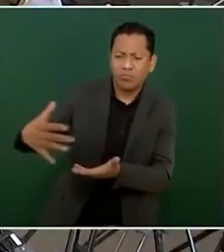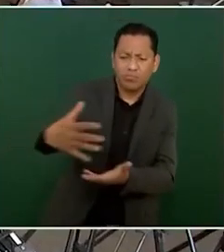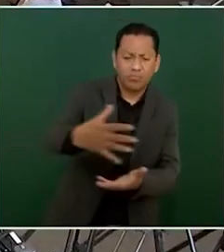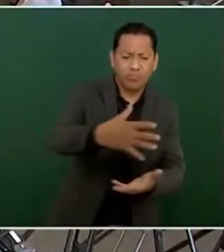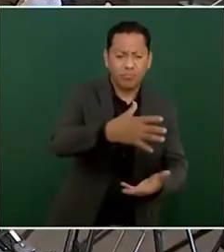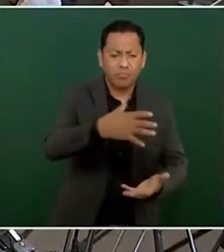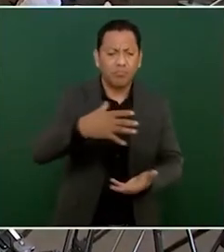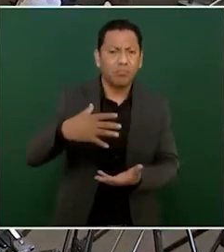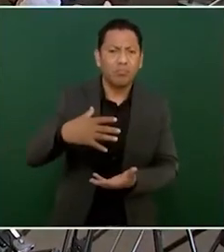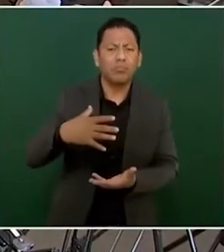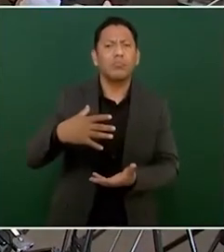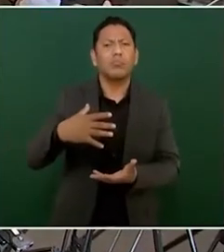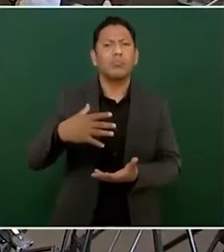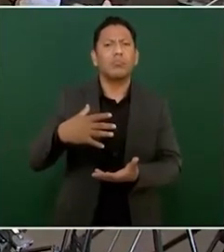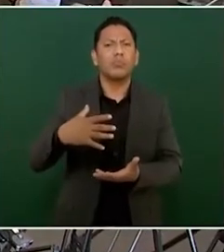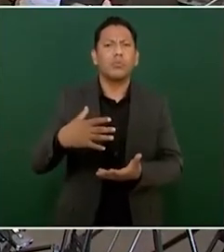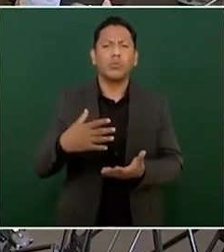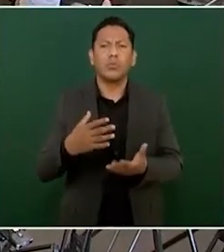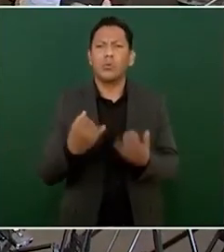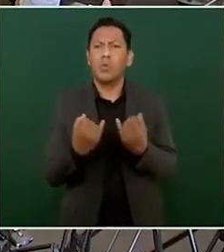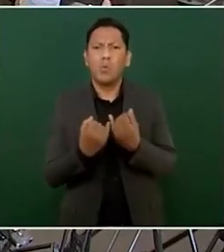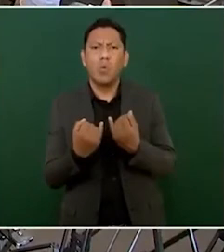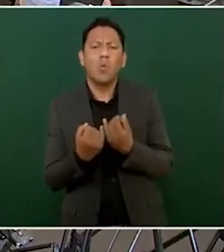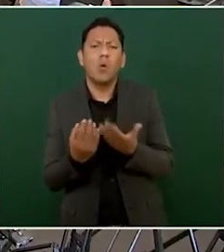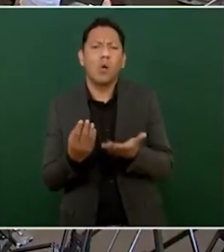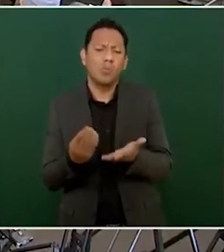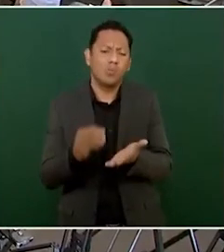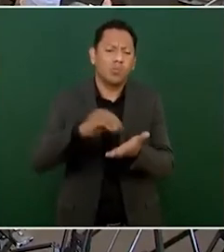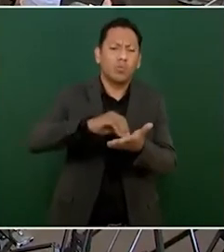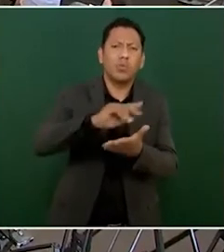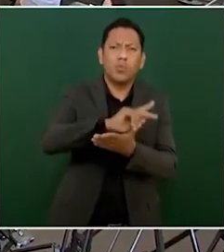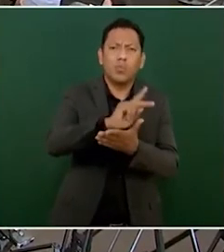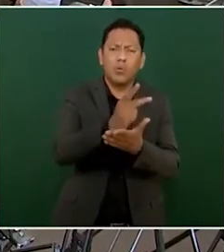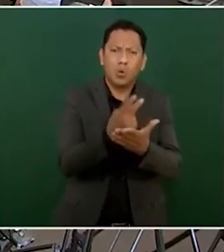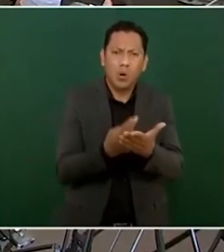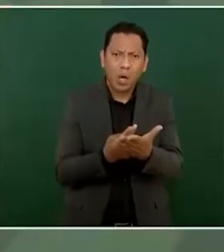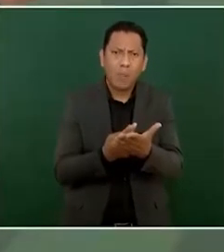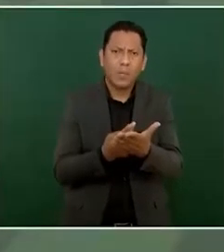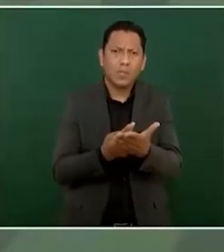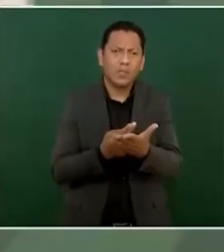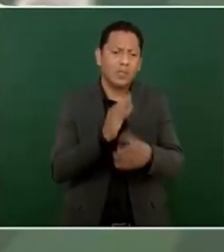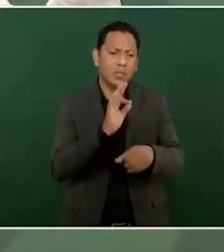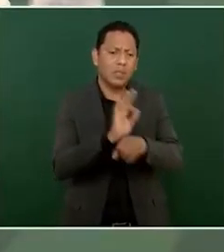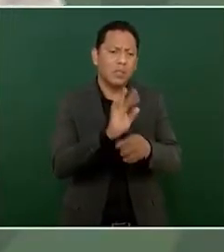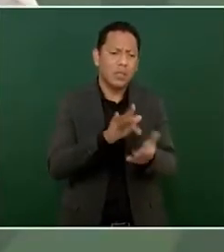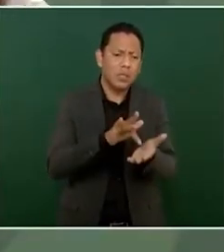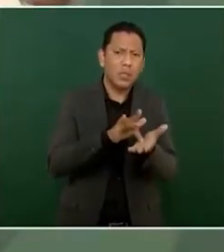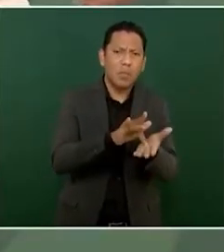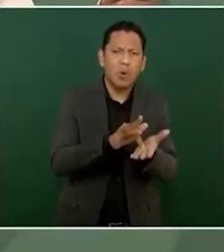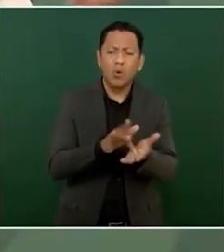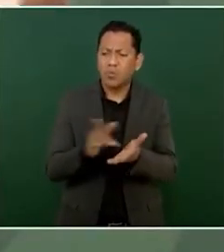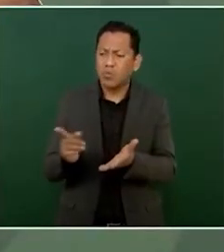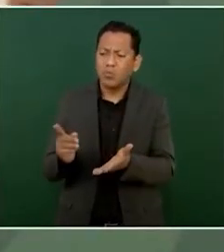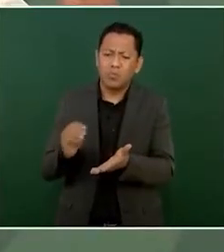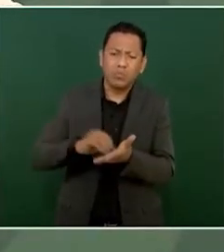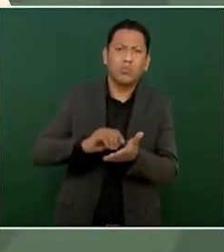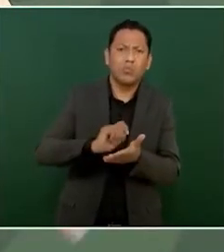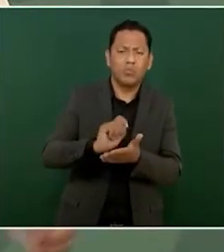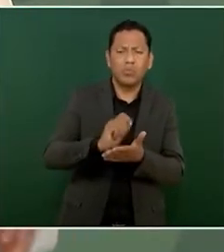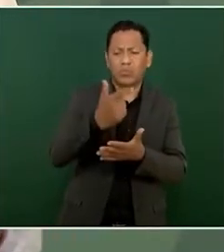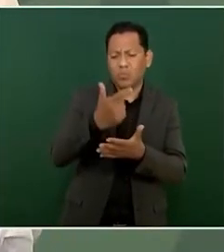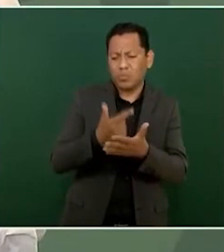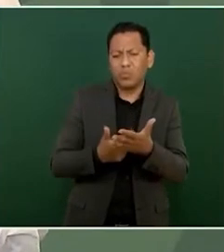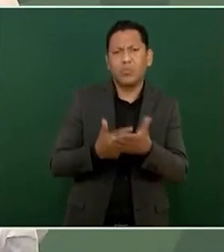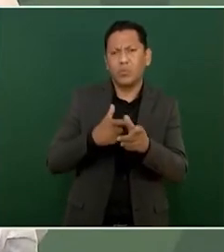están inscribiéndose en los programas de bienestar. Sin embargo, sigue habiendo